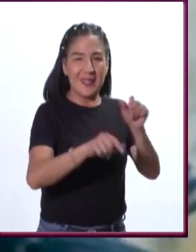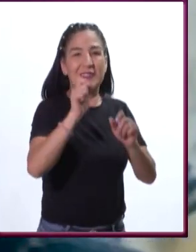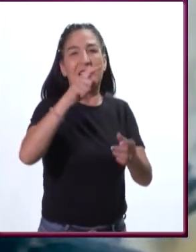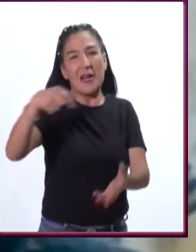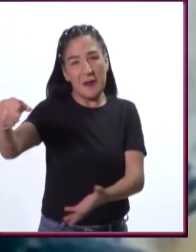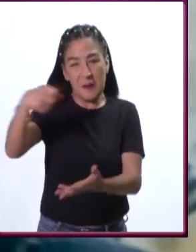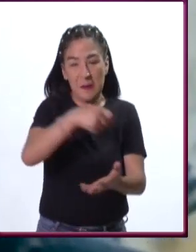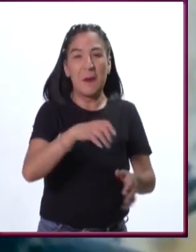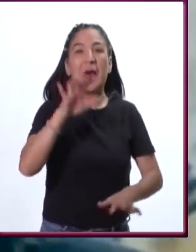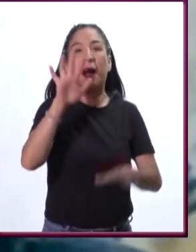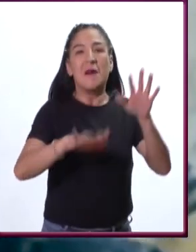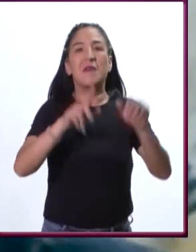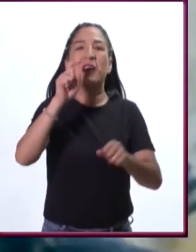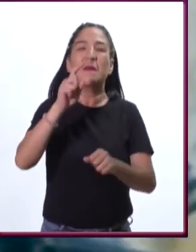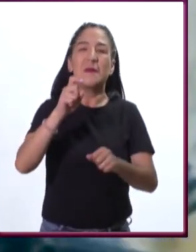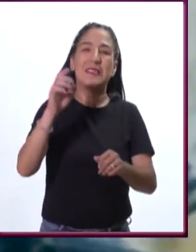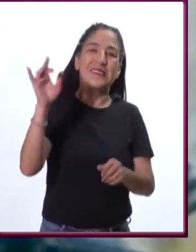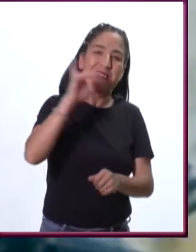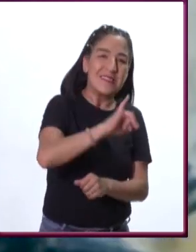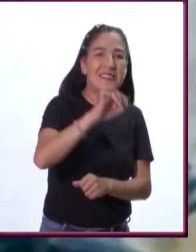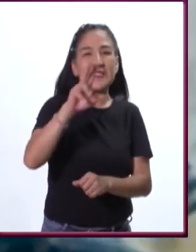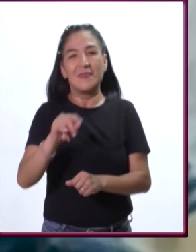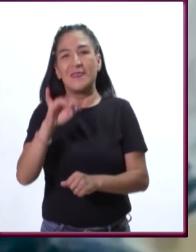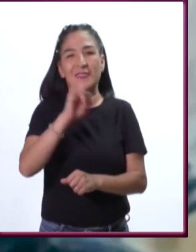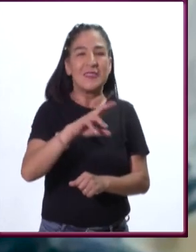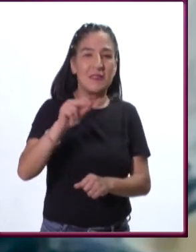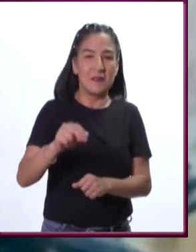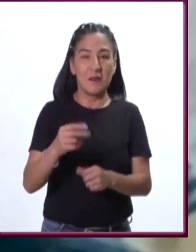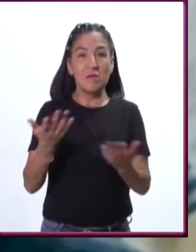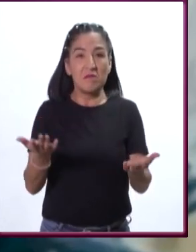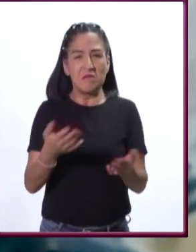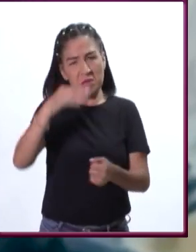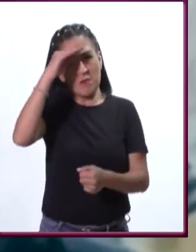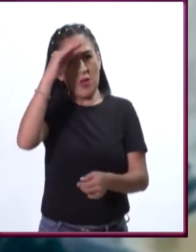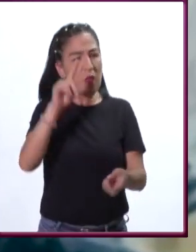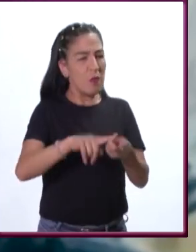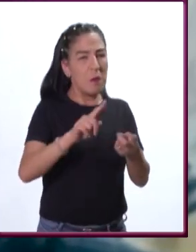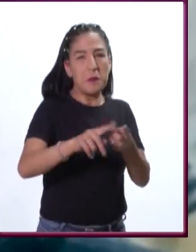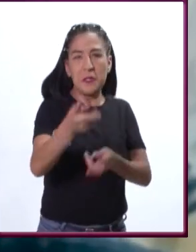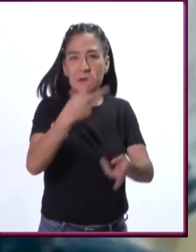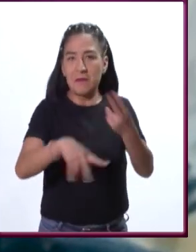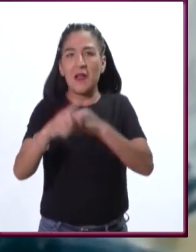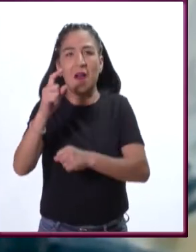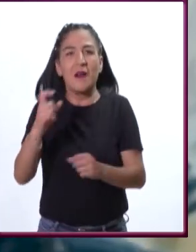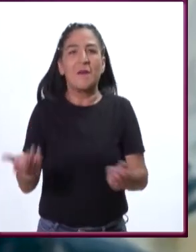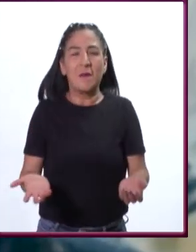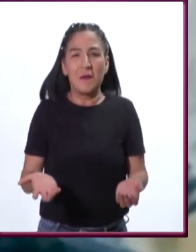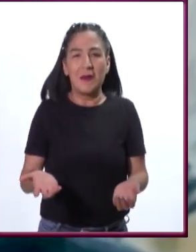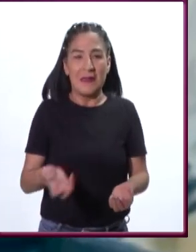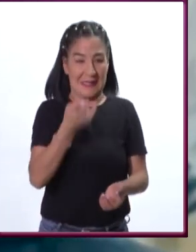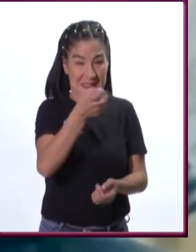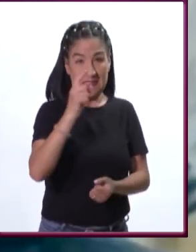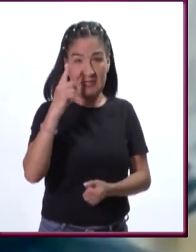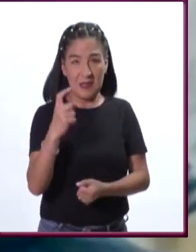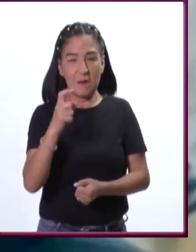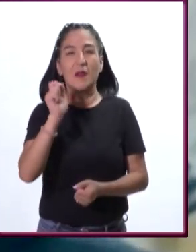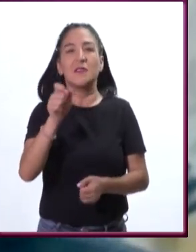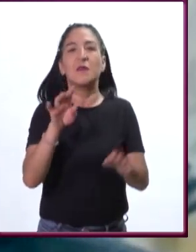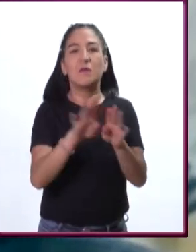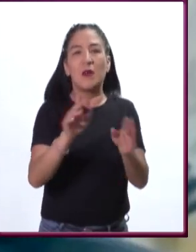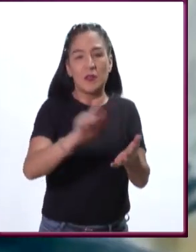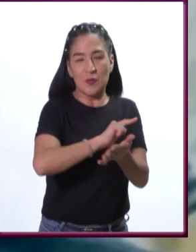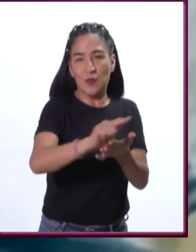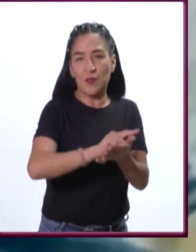continuo, pero no pensamos de dónde viene esa agua. Y esa agua viene de su